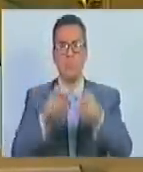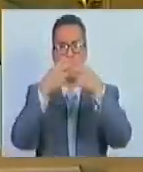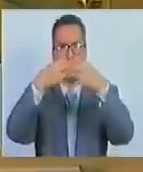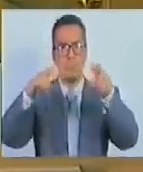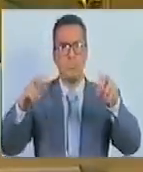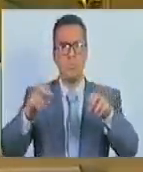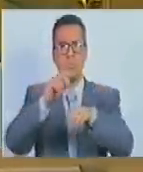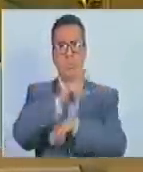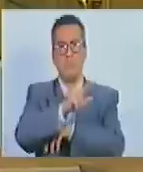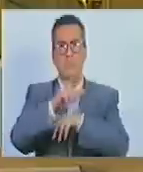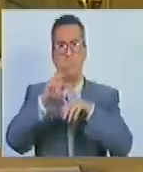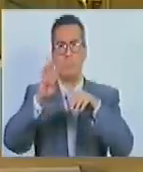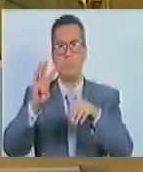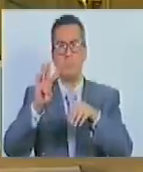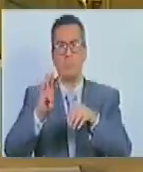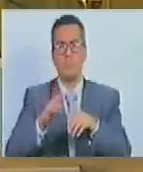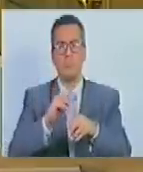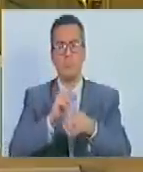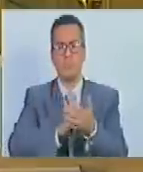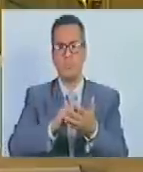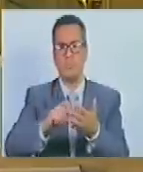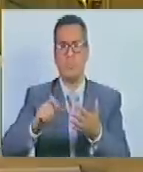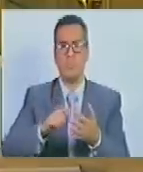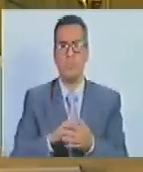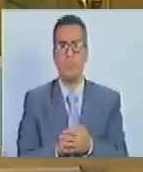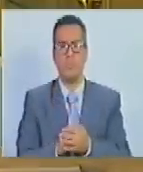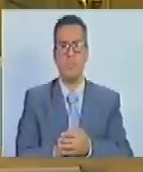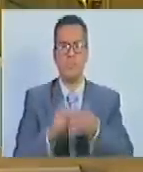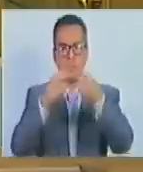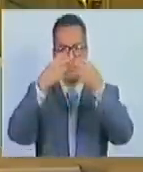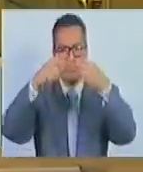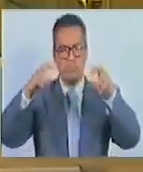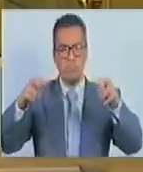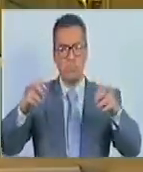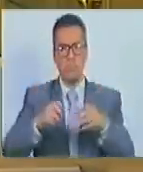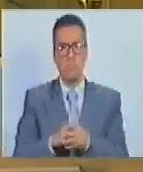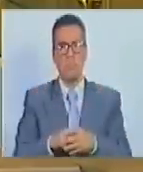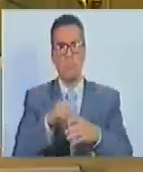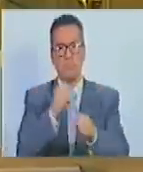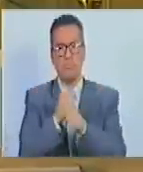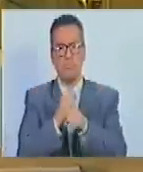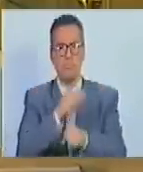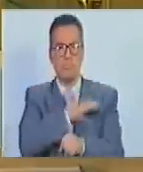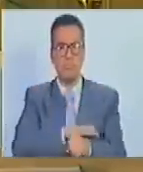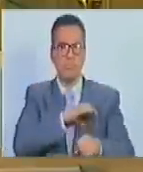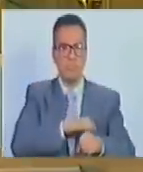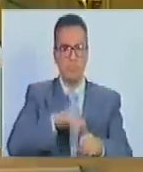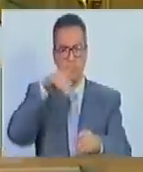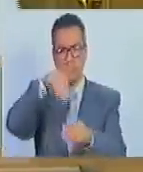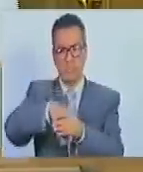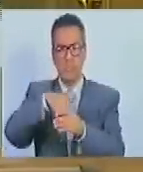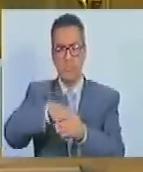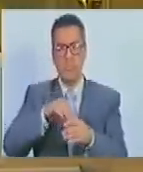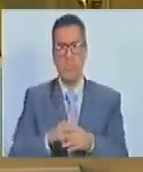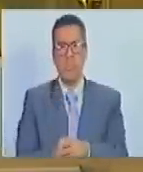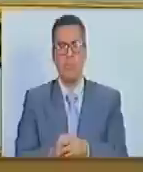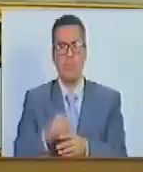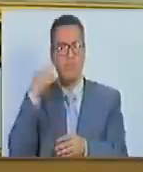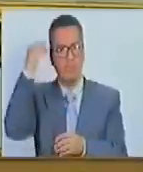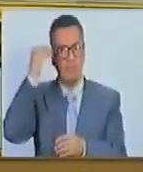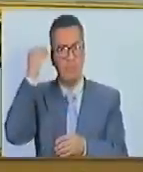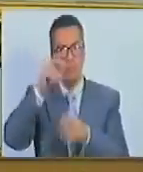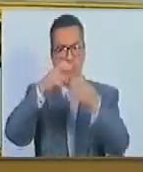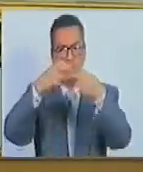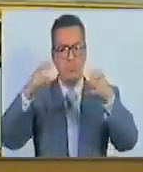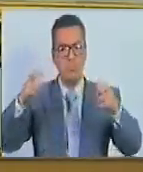epígrafe del artículo 34 quedando redactado de la siguiente manera. Epígrafe funciones de la Comisión Electoral. Esto es uno, Presidente. En consideración